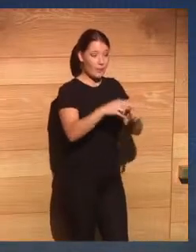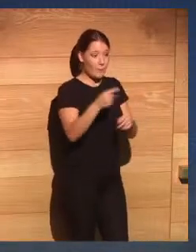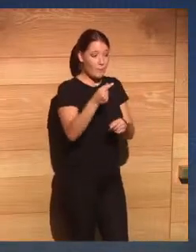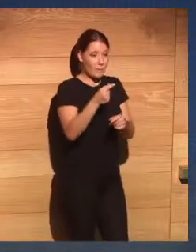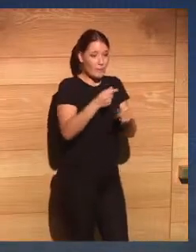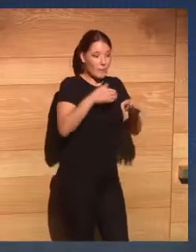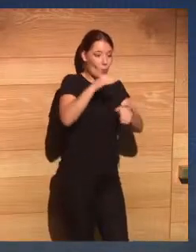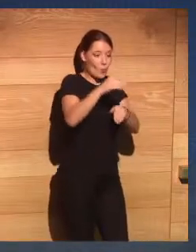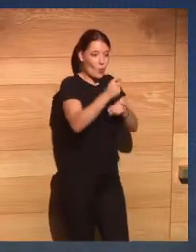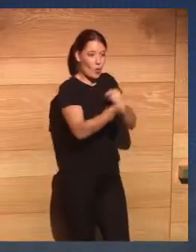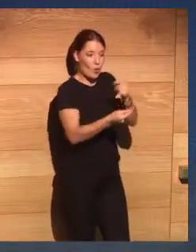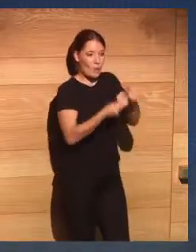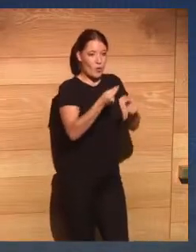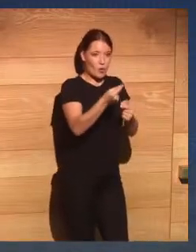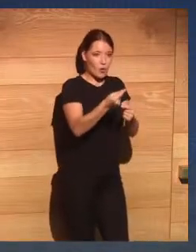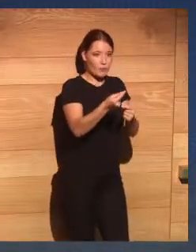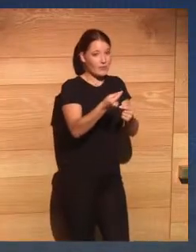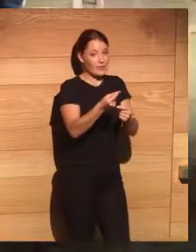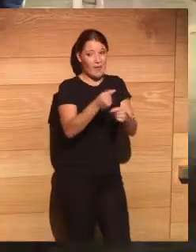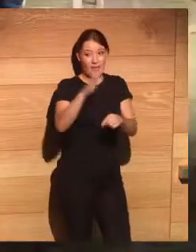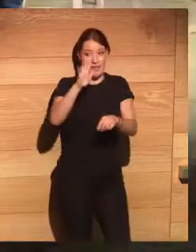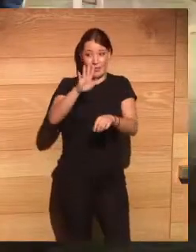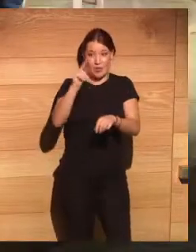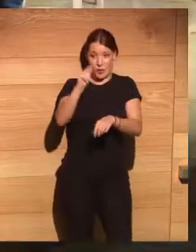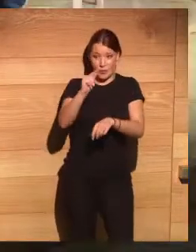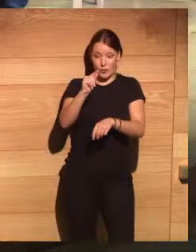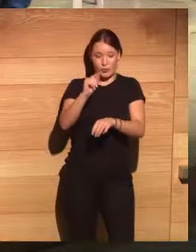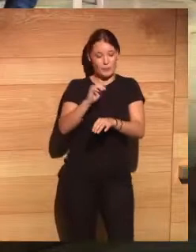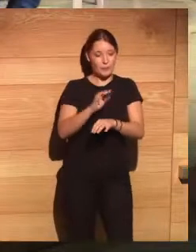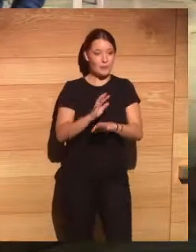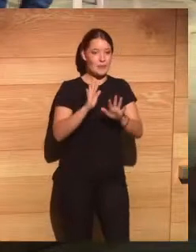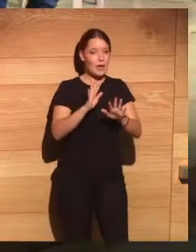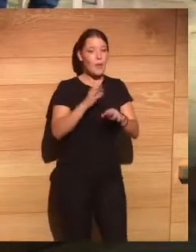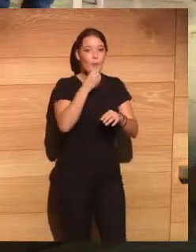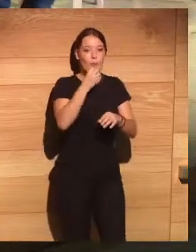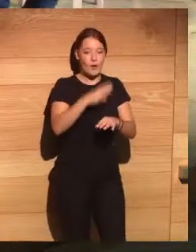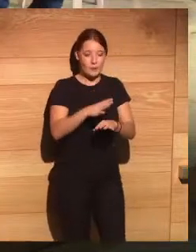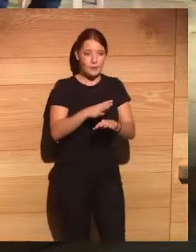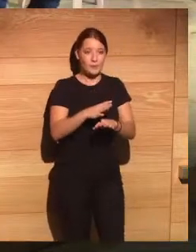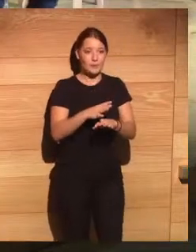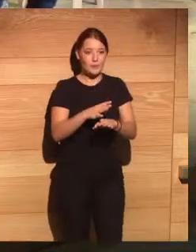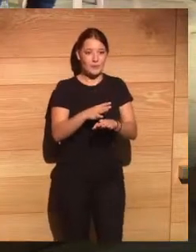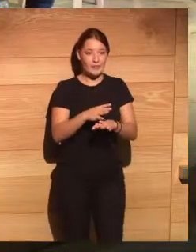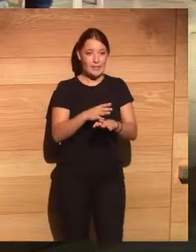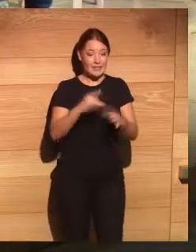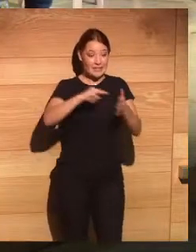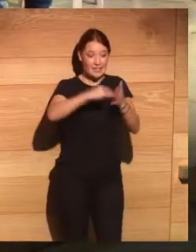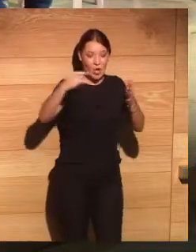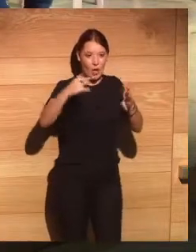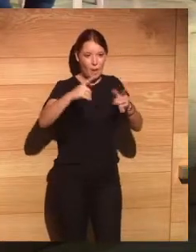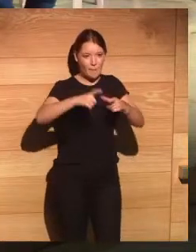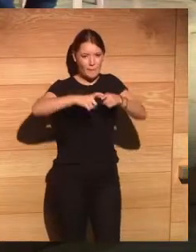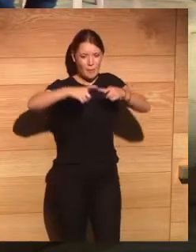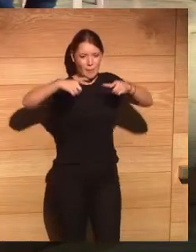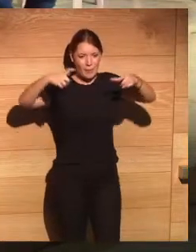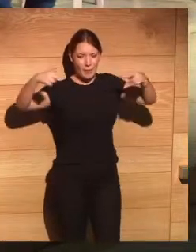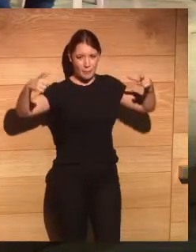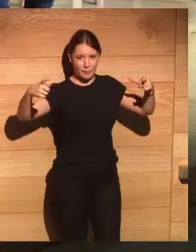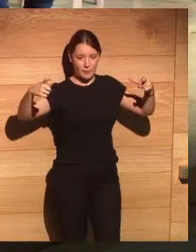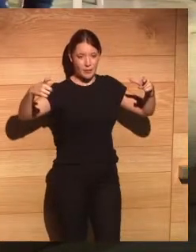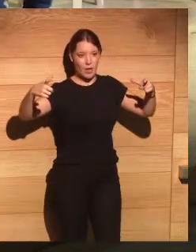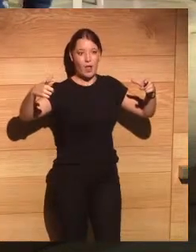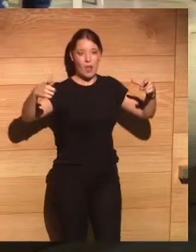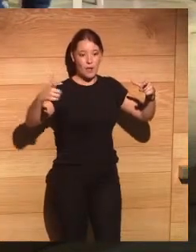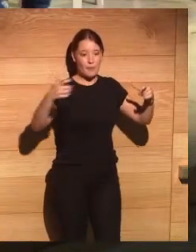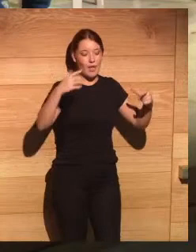estas 5 minutos no tenemos 2 bueno pues sencillamente las tecnologías se fueron ampliando llegamos a la inteligencia artificial